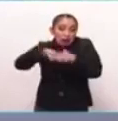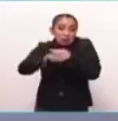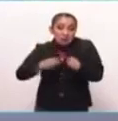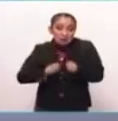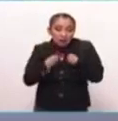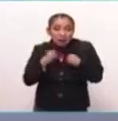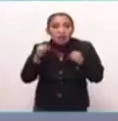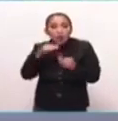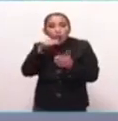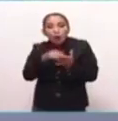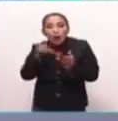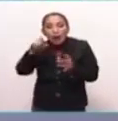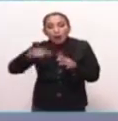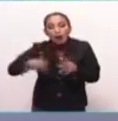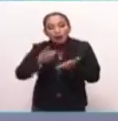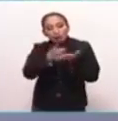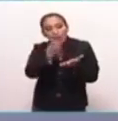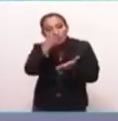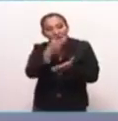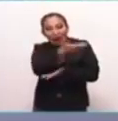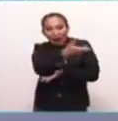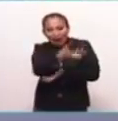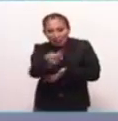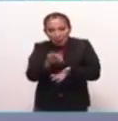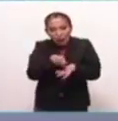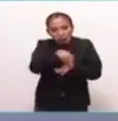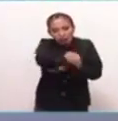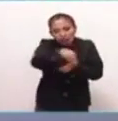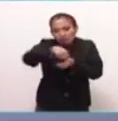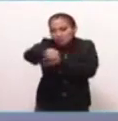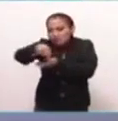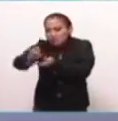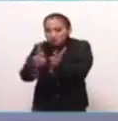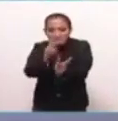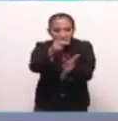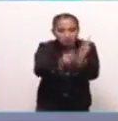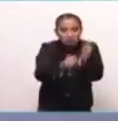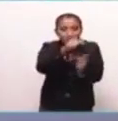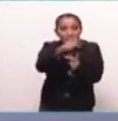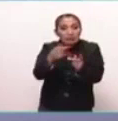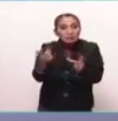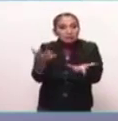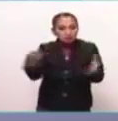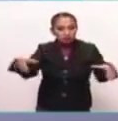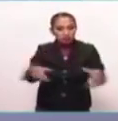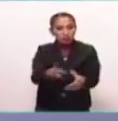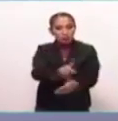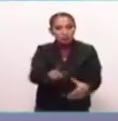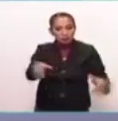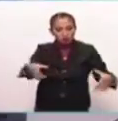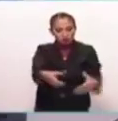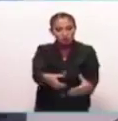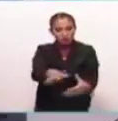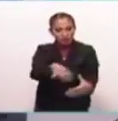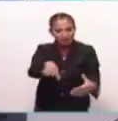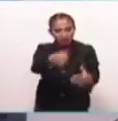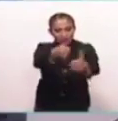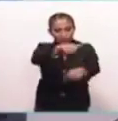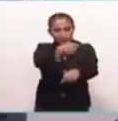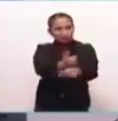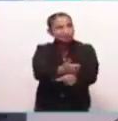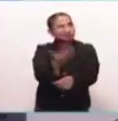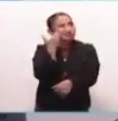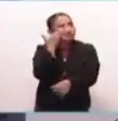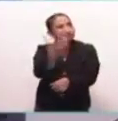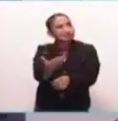lacustre promueve la agricultura y entonces vamos a tener ya una aldea propiamente dicha, una aldea agrícola, por ahí de la